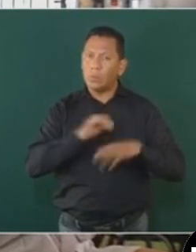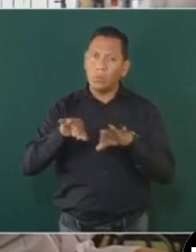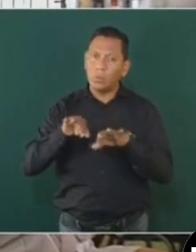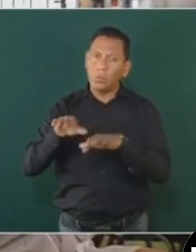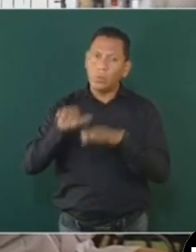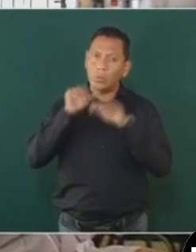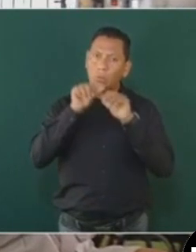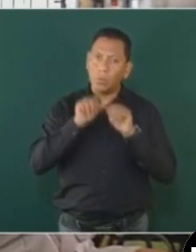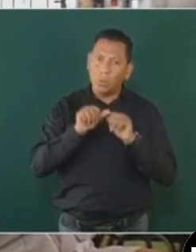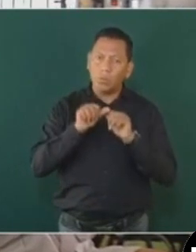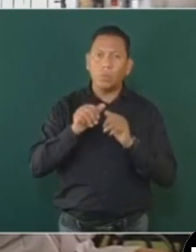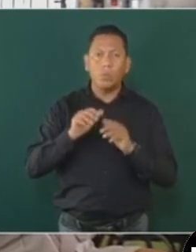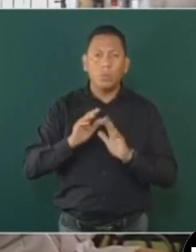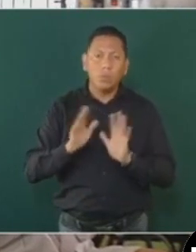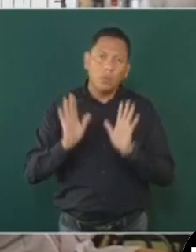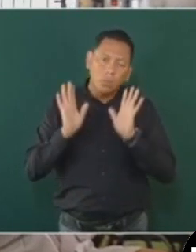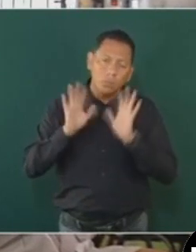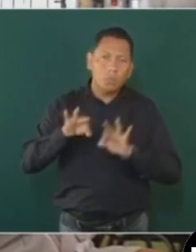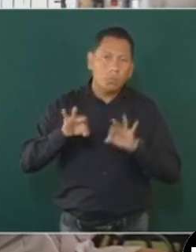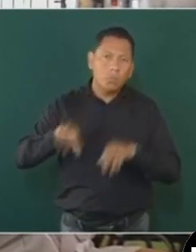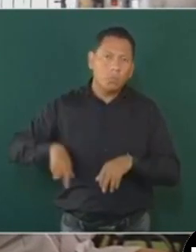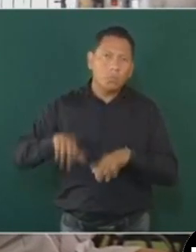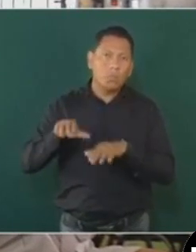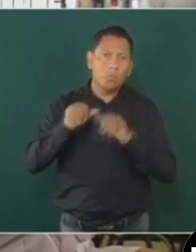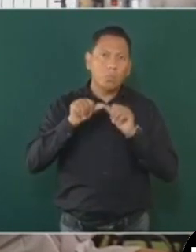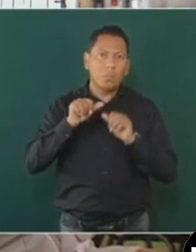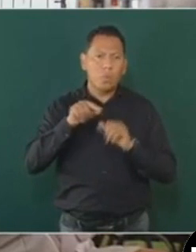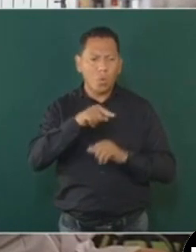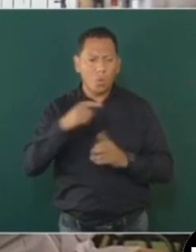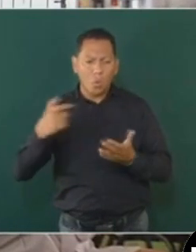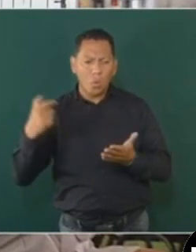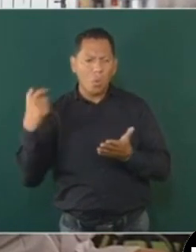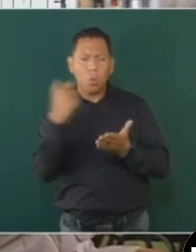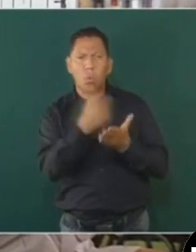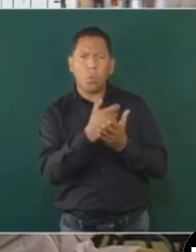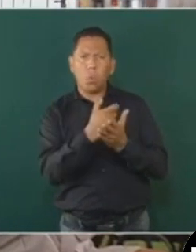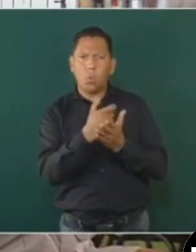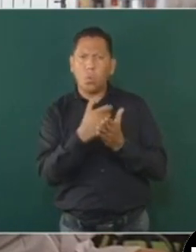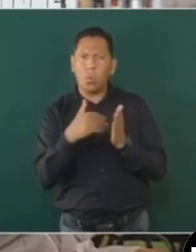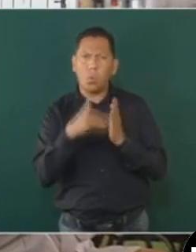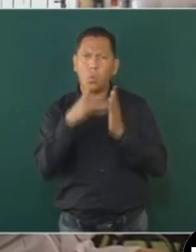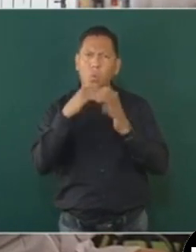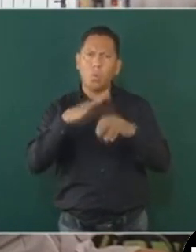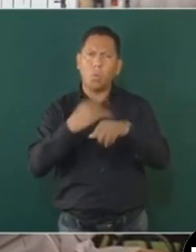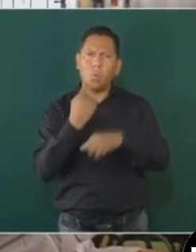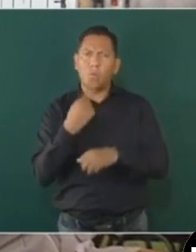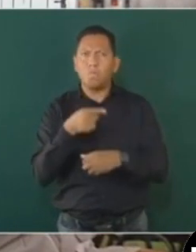público, valga la redundancia, y reciba esta compensación por haber